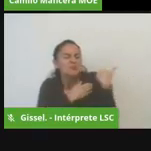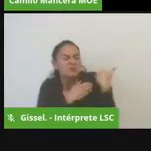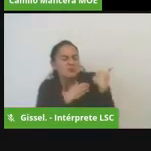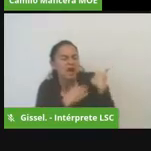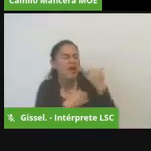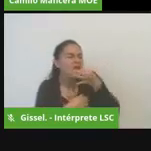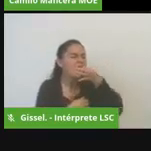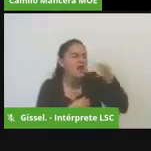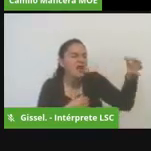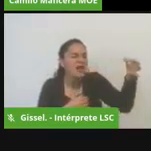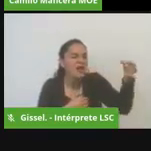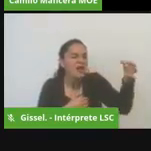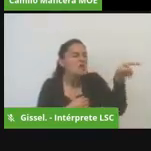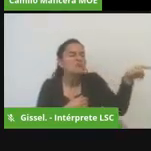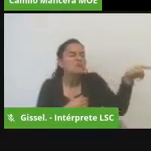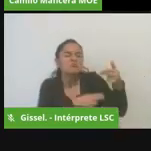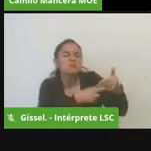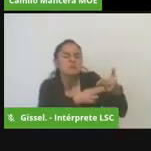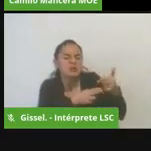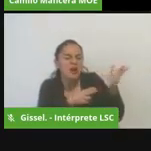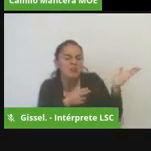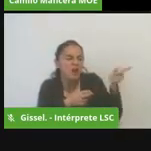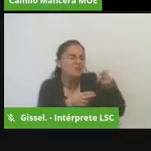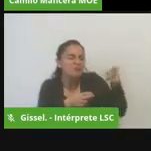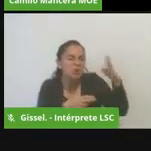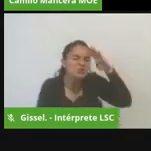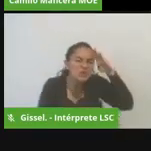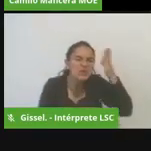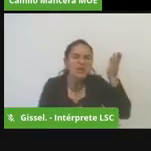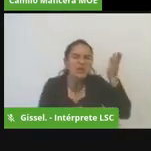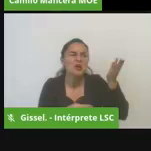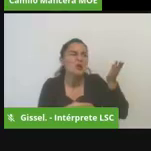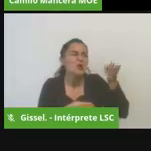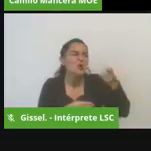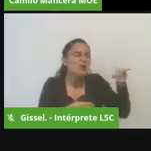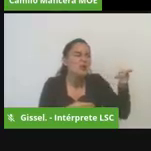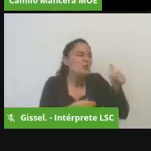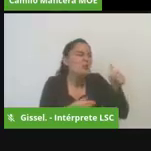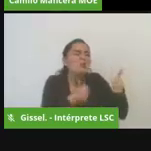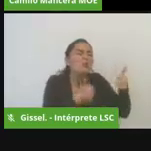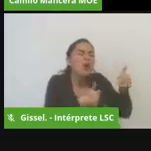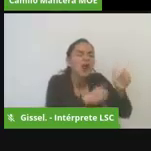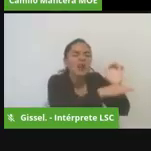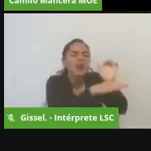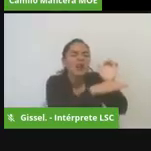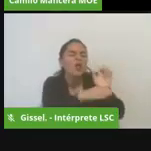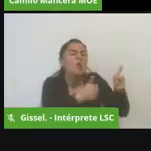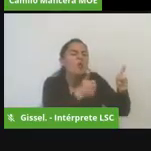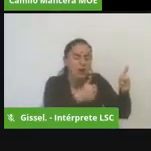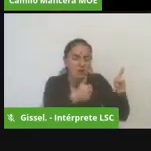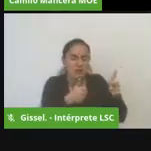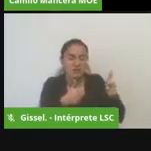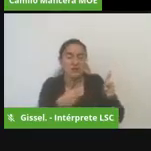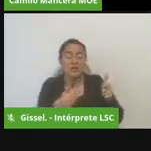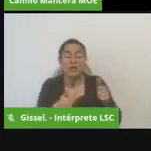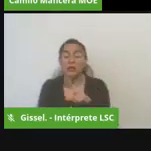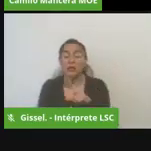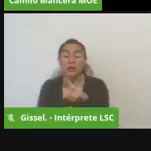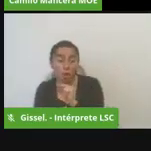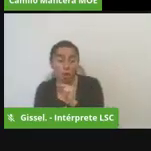si nos dicen que no la idea es que nos digan por qué no reportaron esta información a una autoridad competente